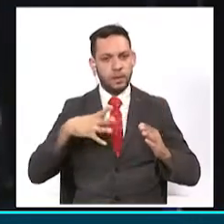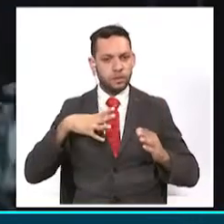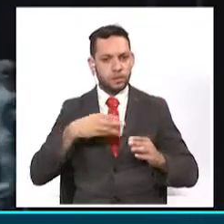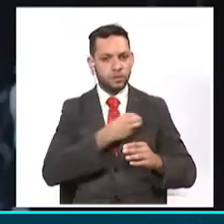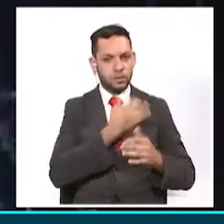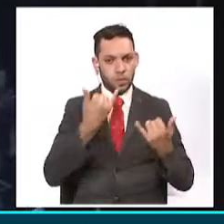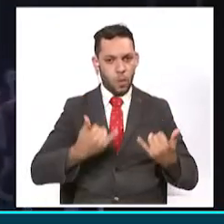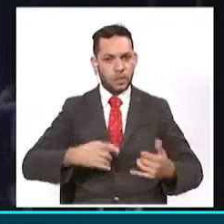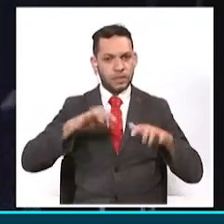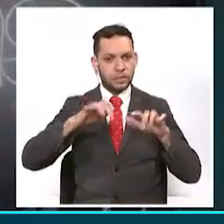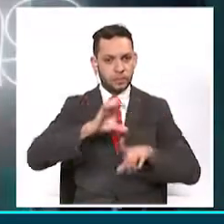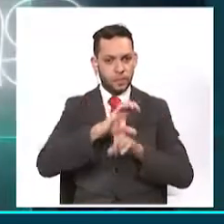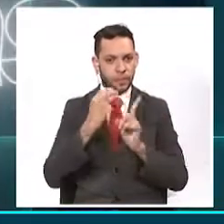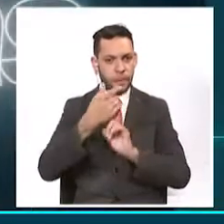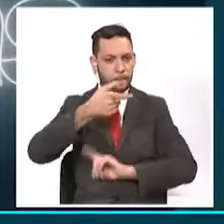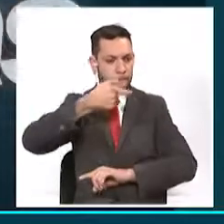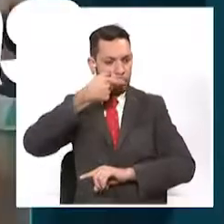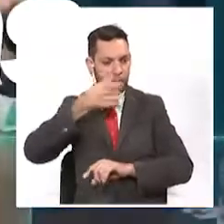pandemia del COVID-19.